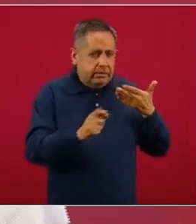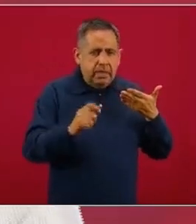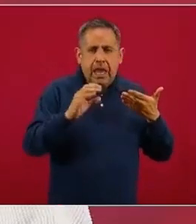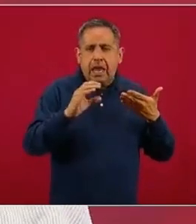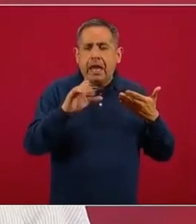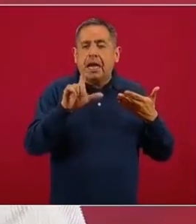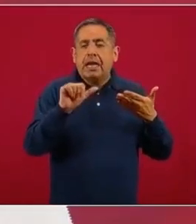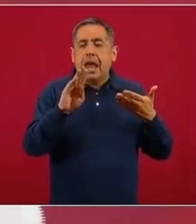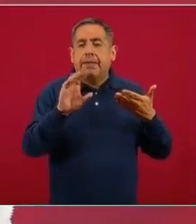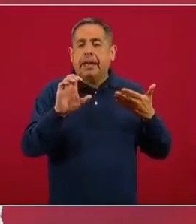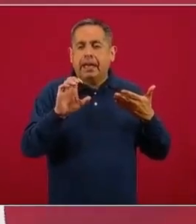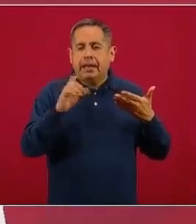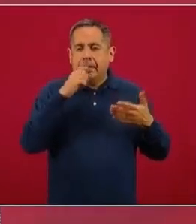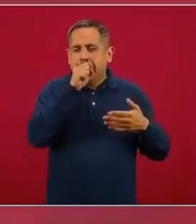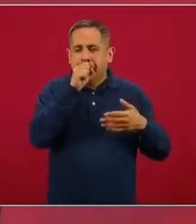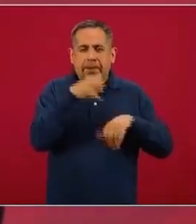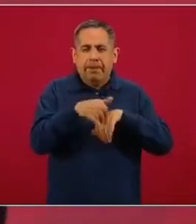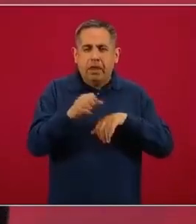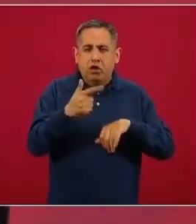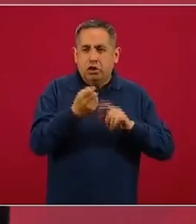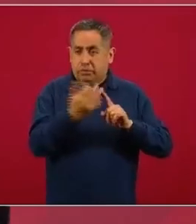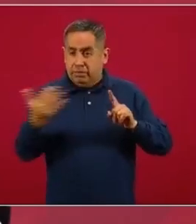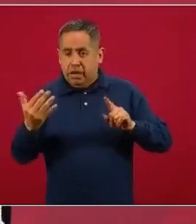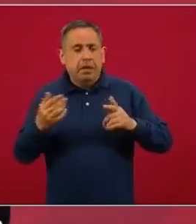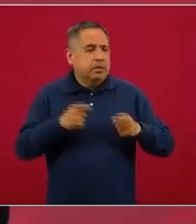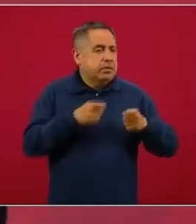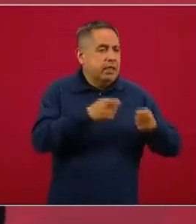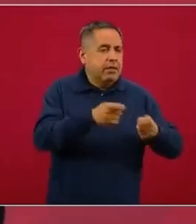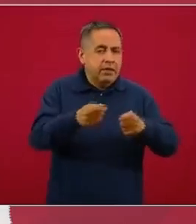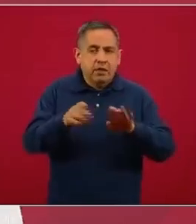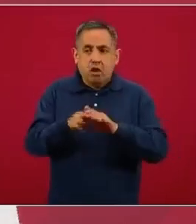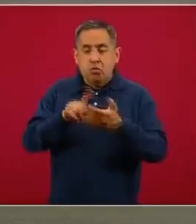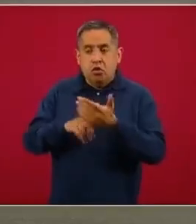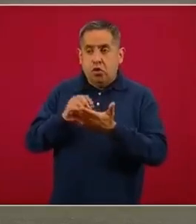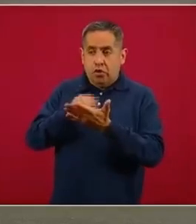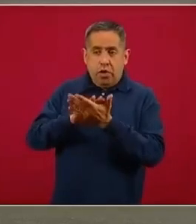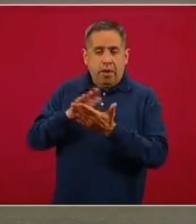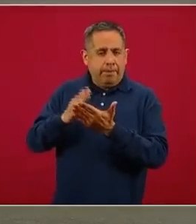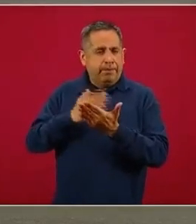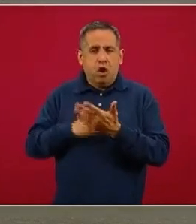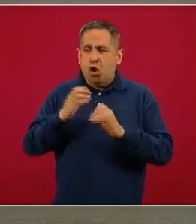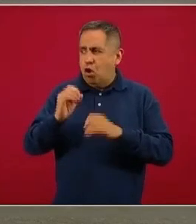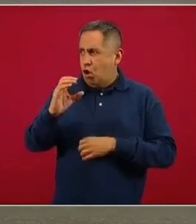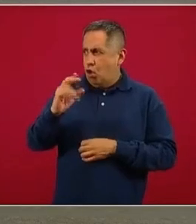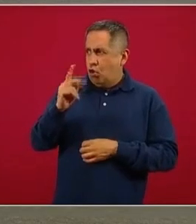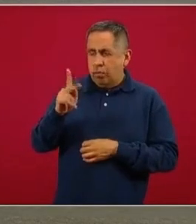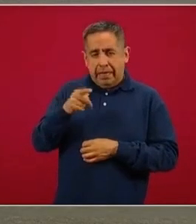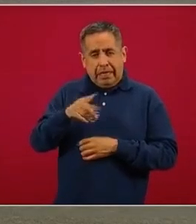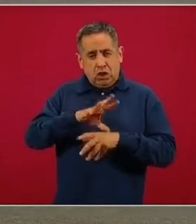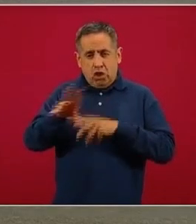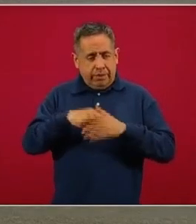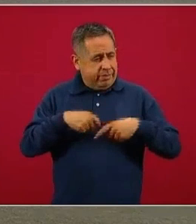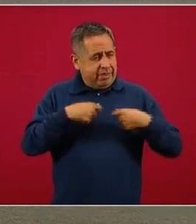y clave única de registro de población o CURP. Esas bases de datos,